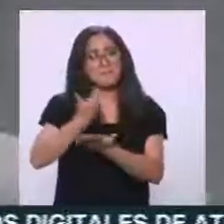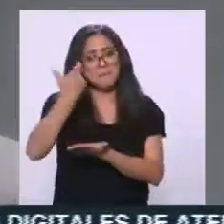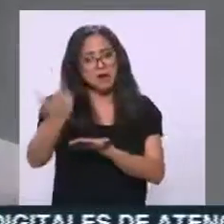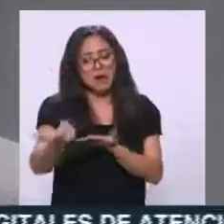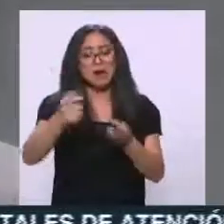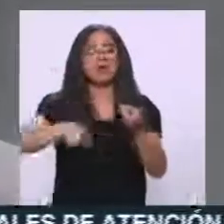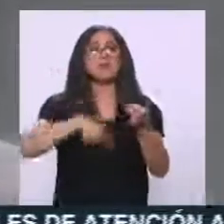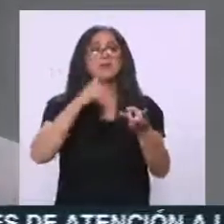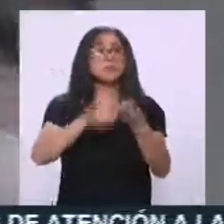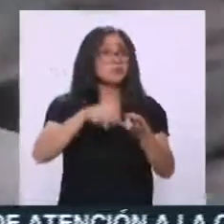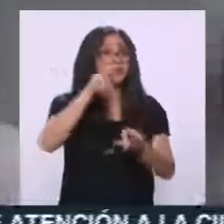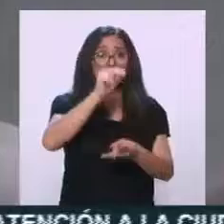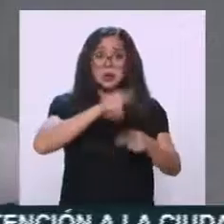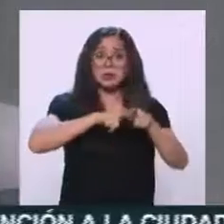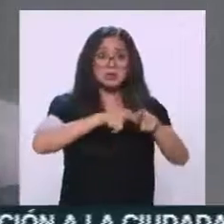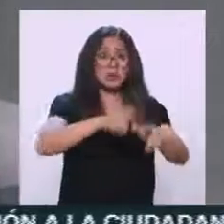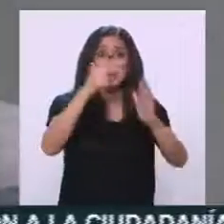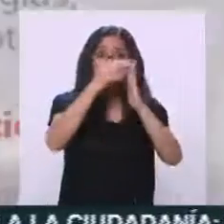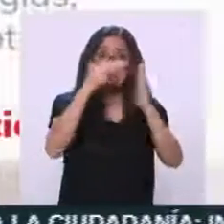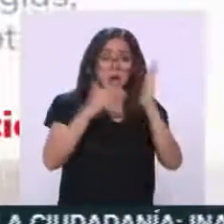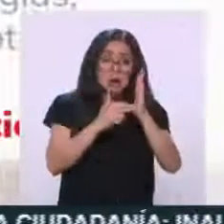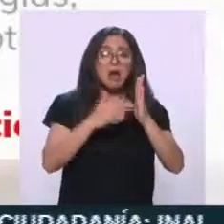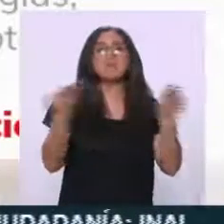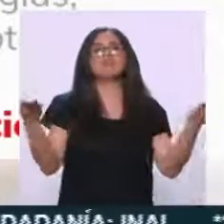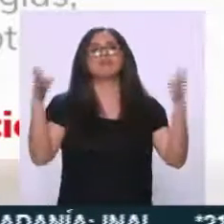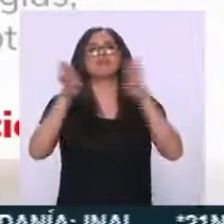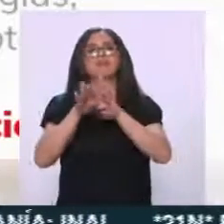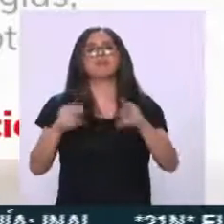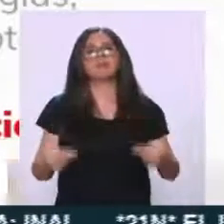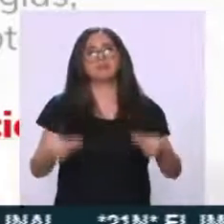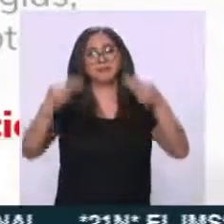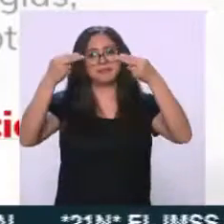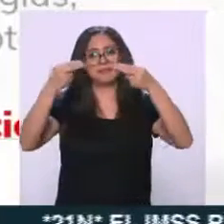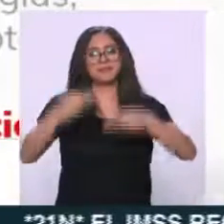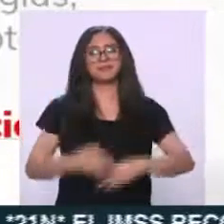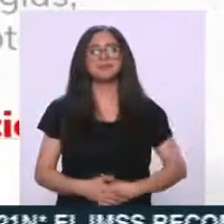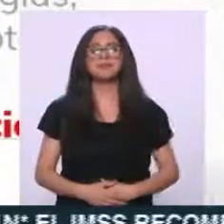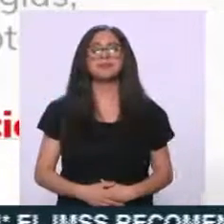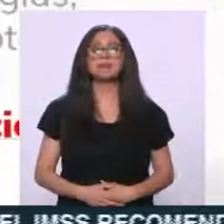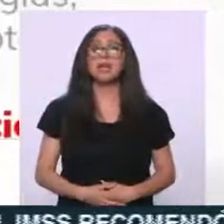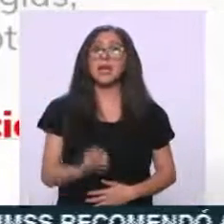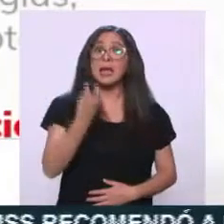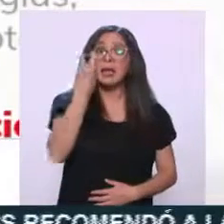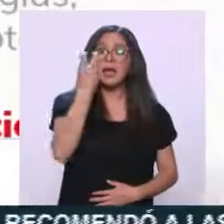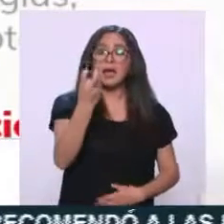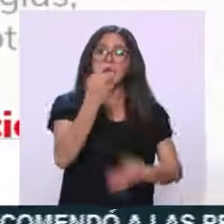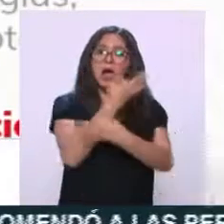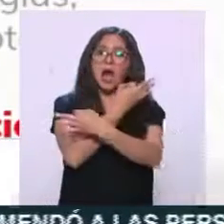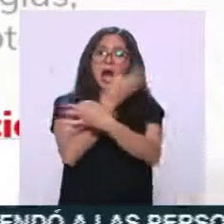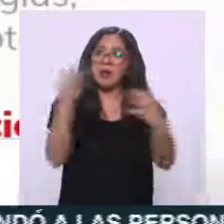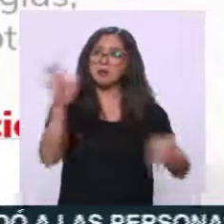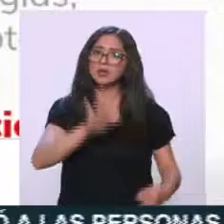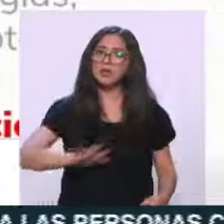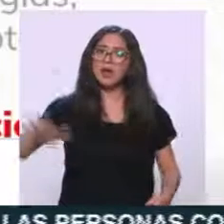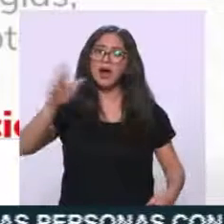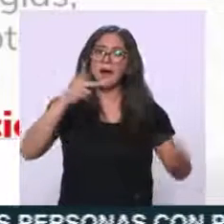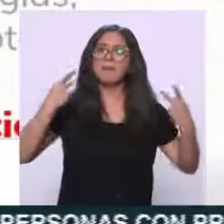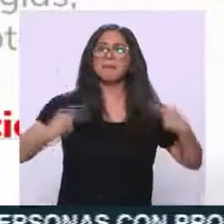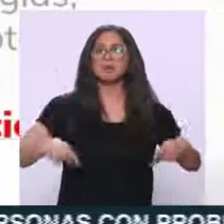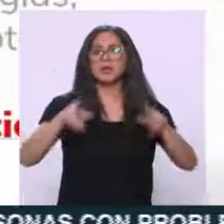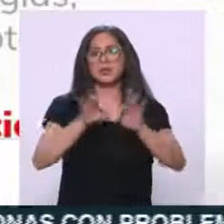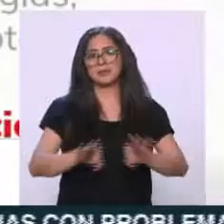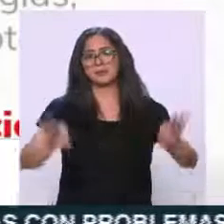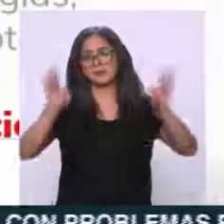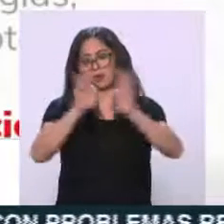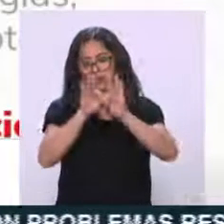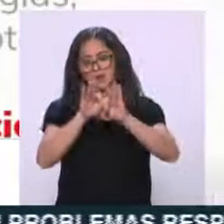instancia, la clausura del negocio. Y este es un mensaje a la ciudadanía muy importante. Cambiar